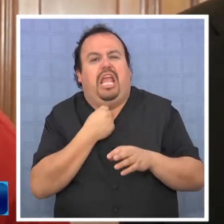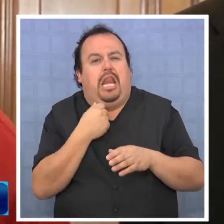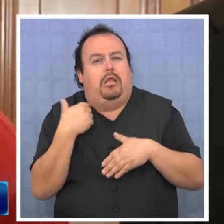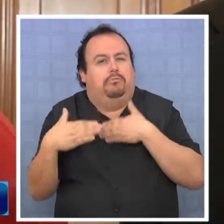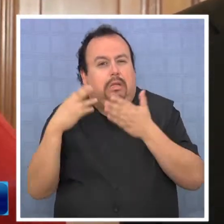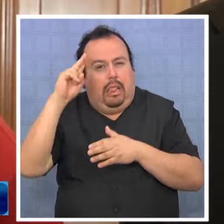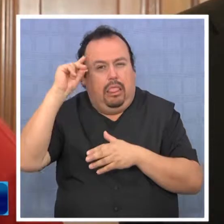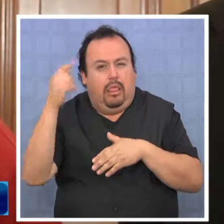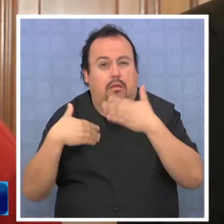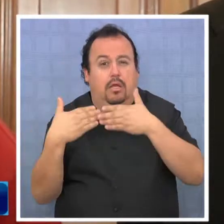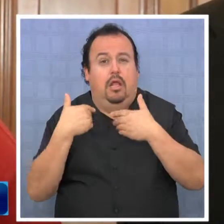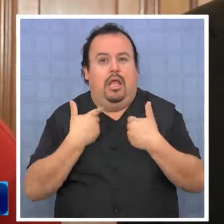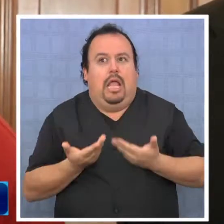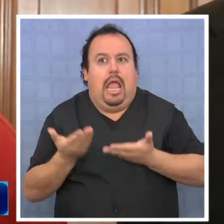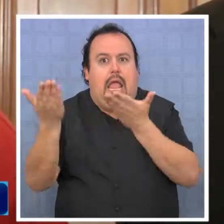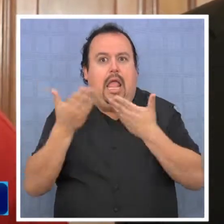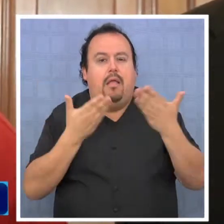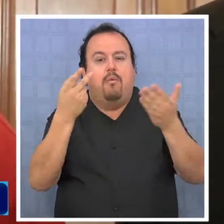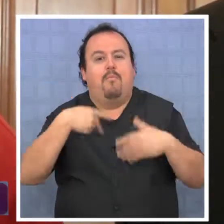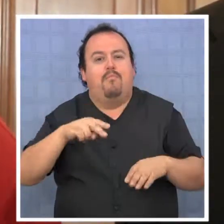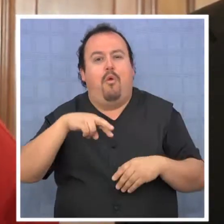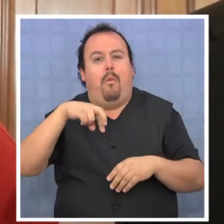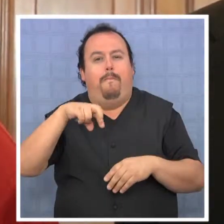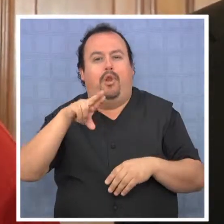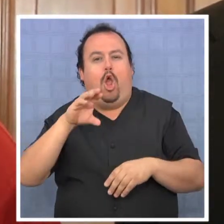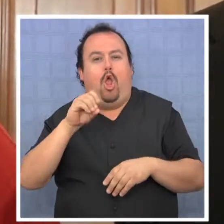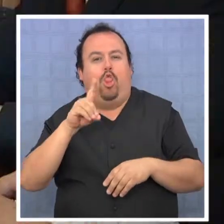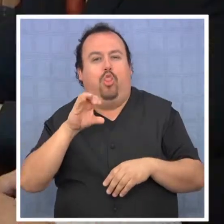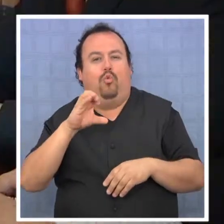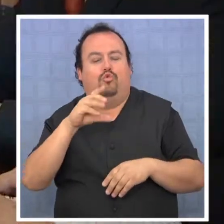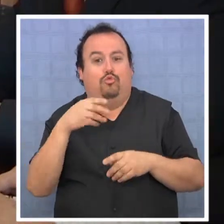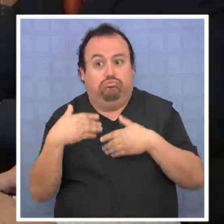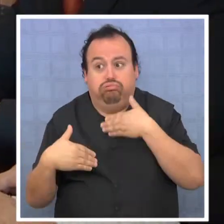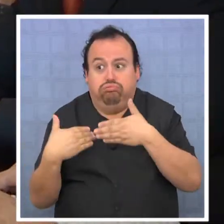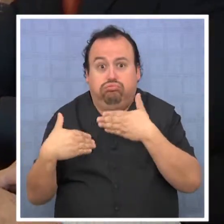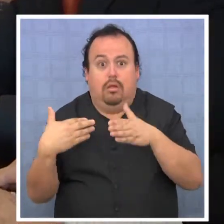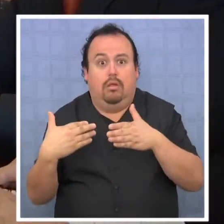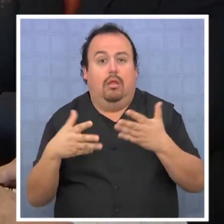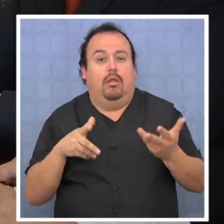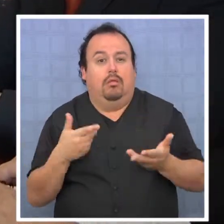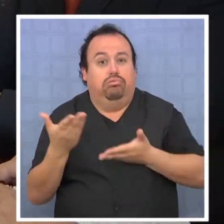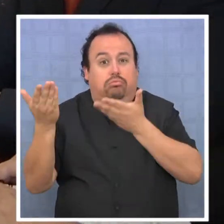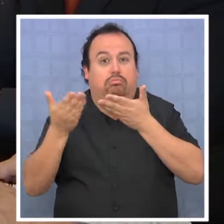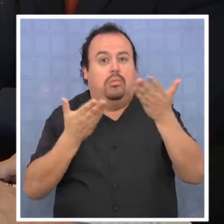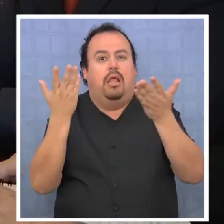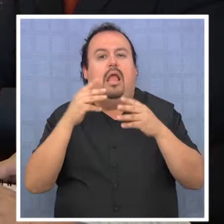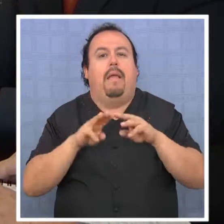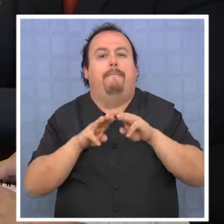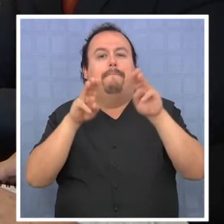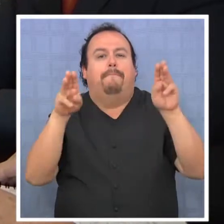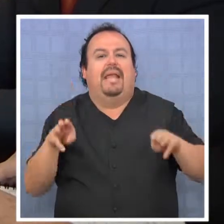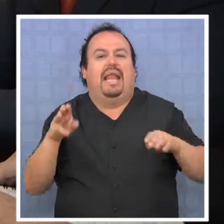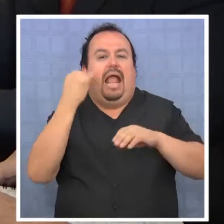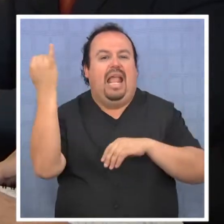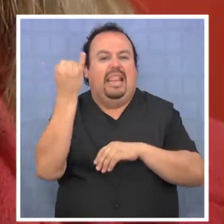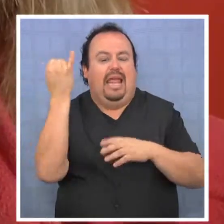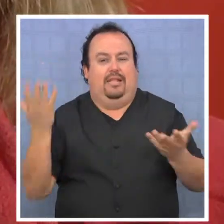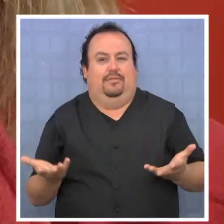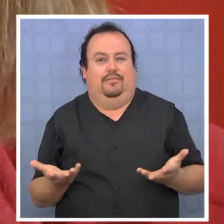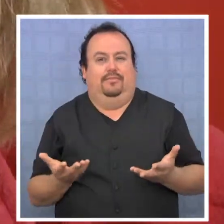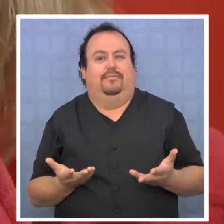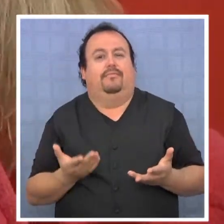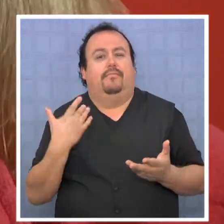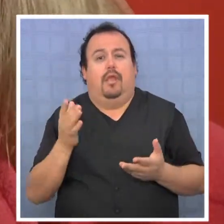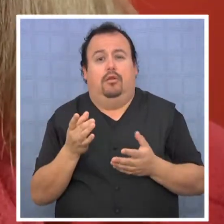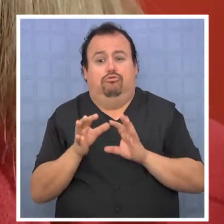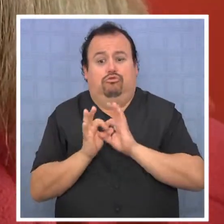que quieran emprender, que quieran exportar los productos que hoy día están, valga la redundancia, produciendo a mercados internacionales.